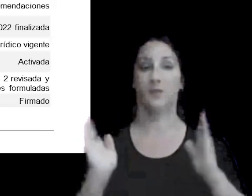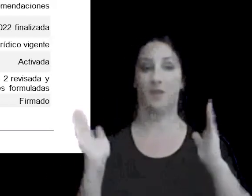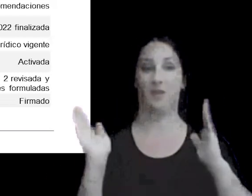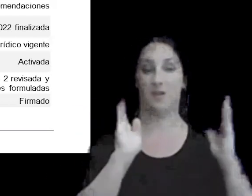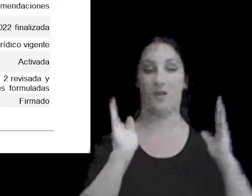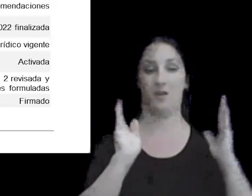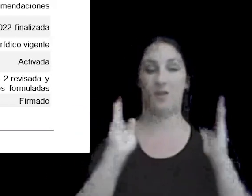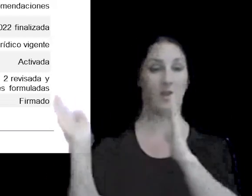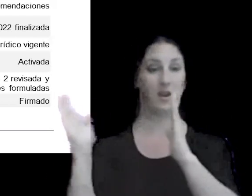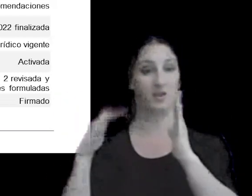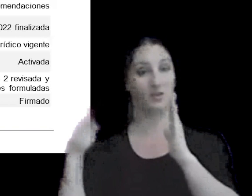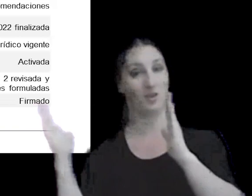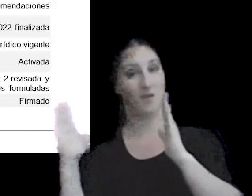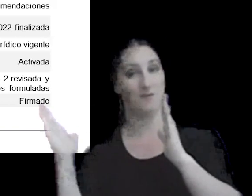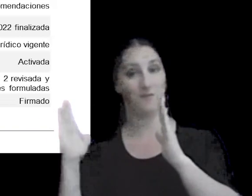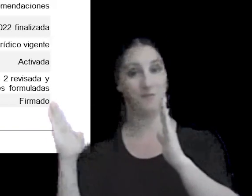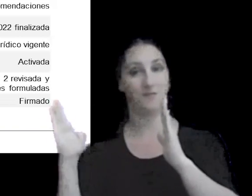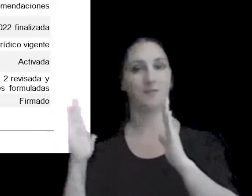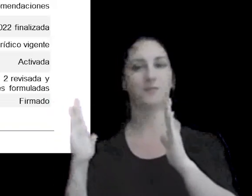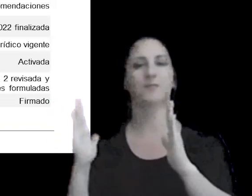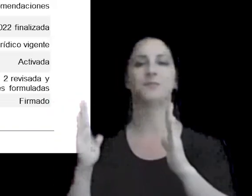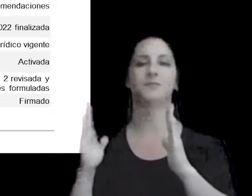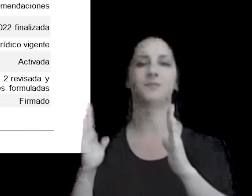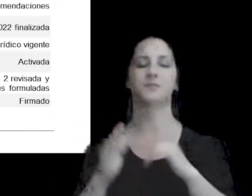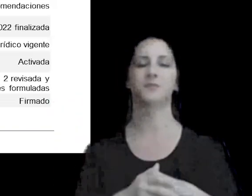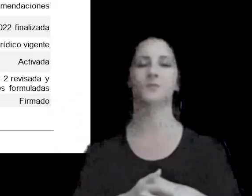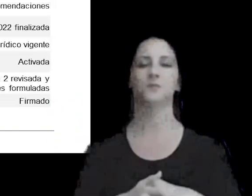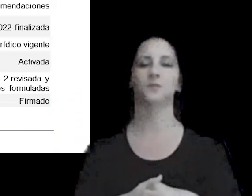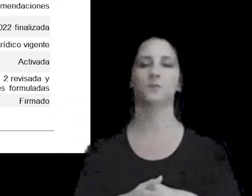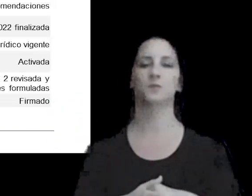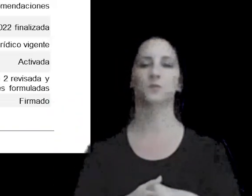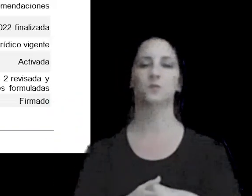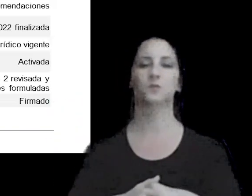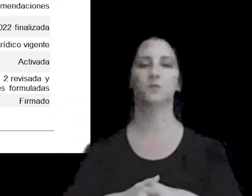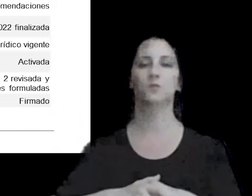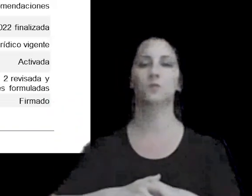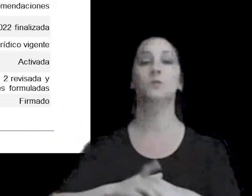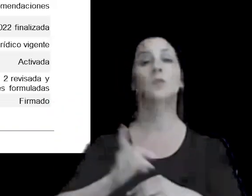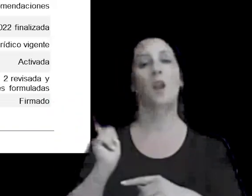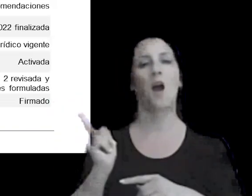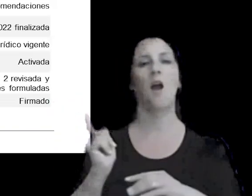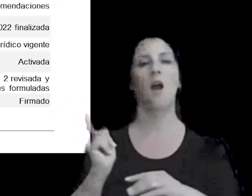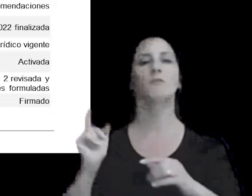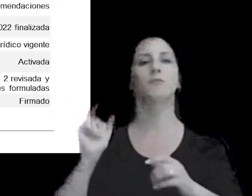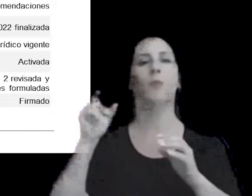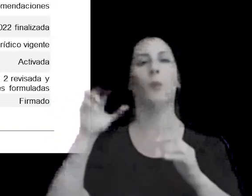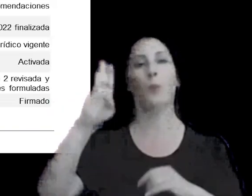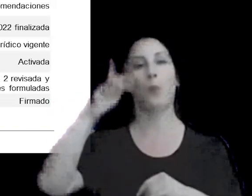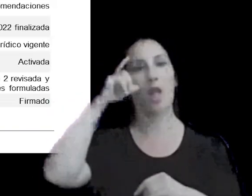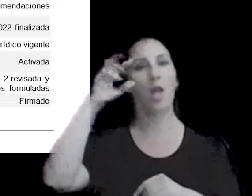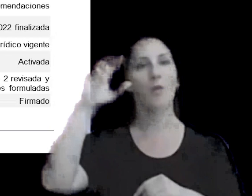muestra digamos el nivel de adherencia al proyecto BEPS